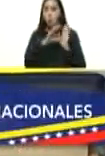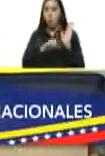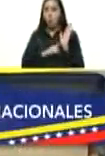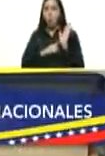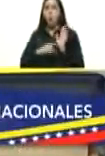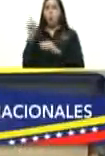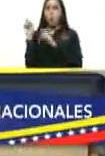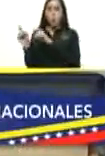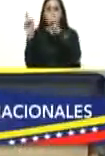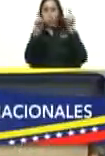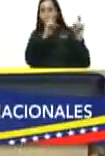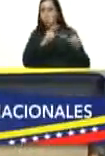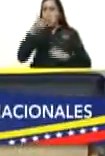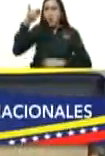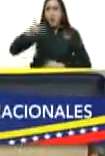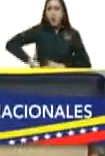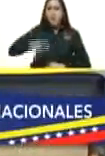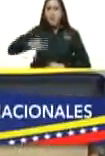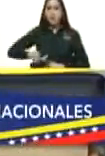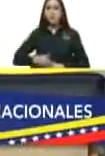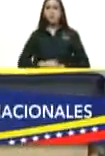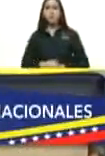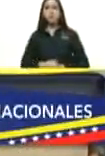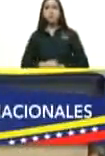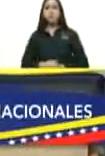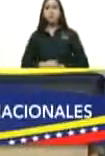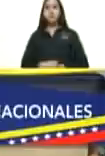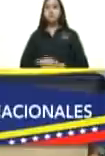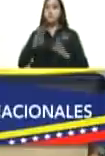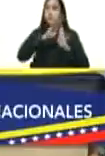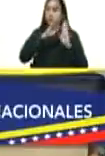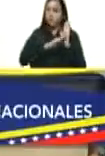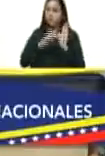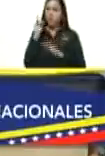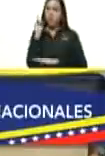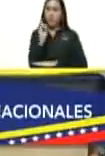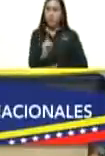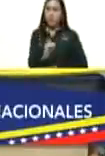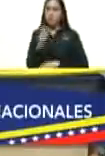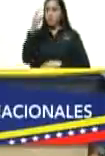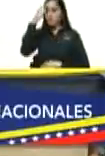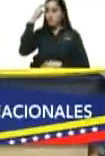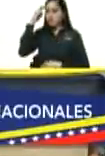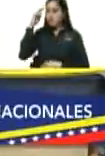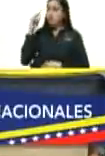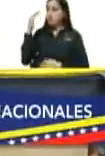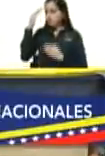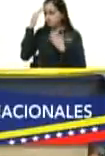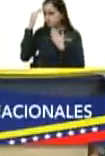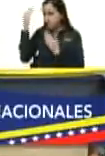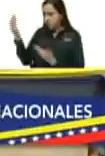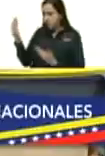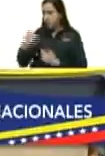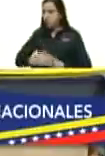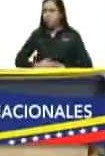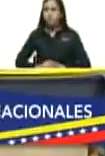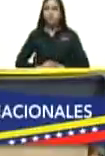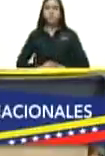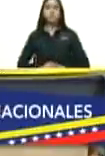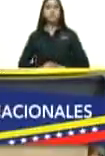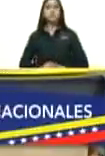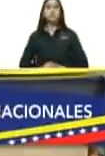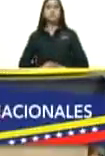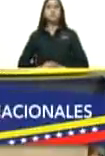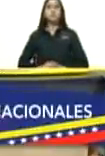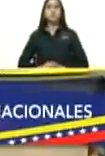doctrinaria principista pero también reglamentaria señor Canciller no la había saludado a